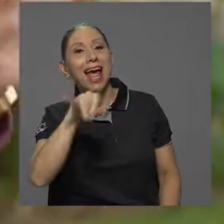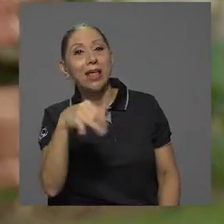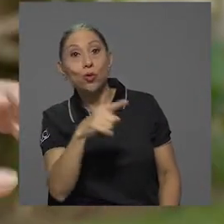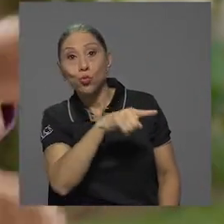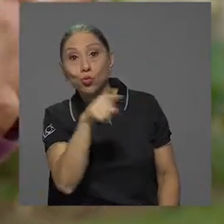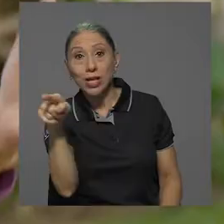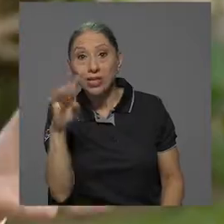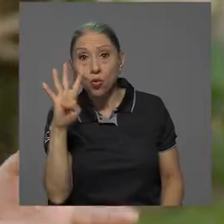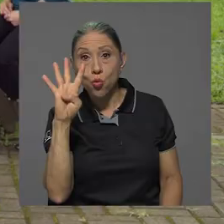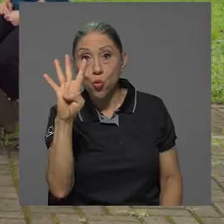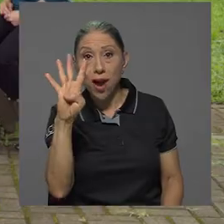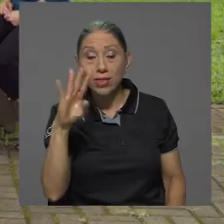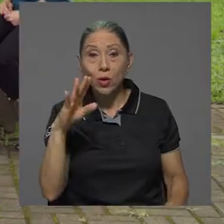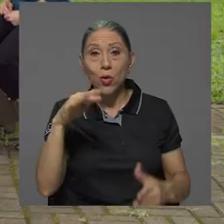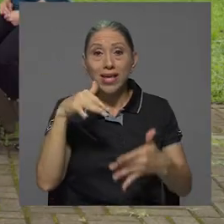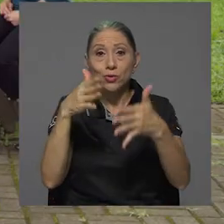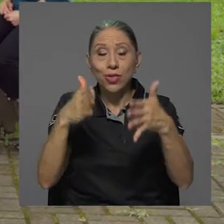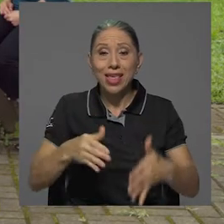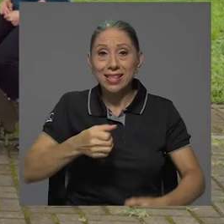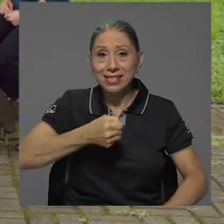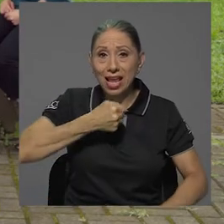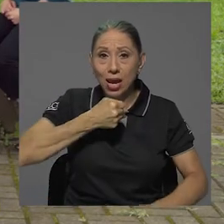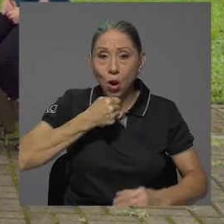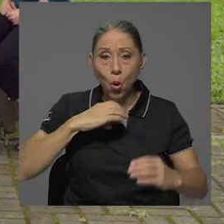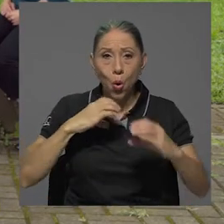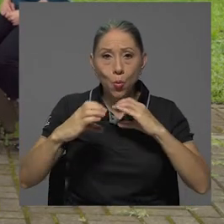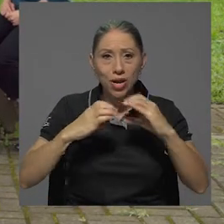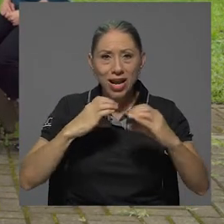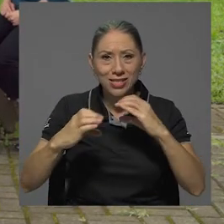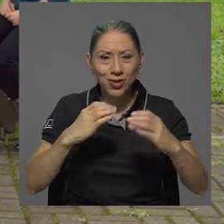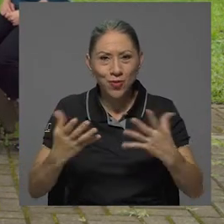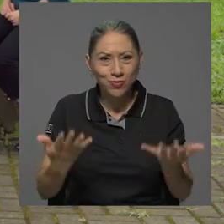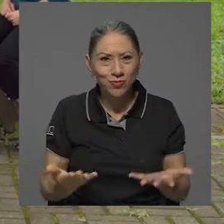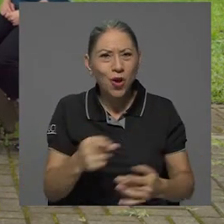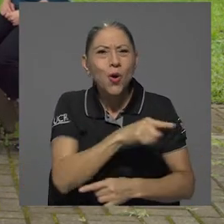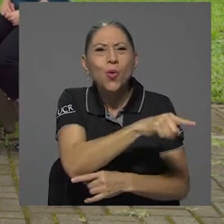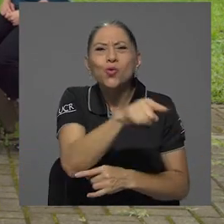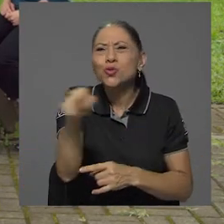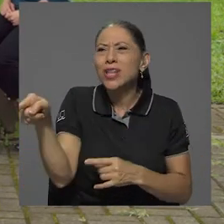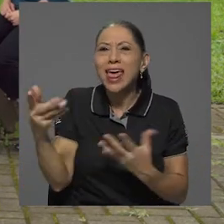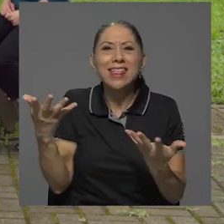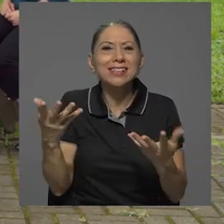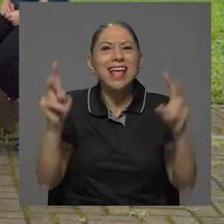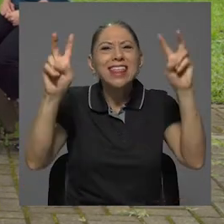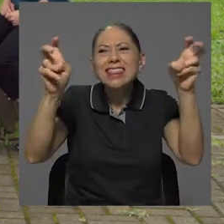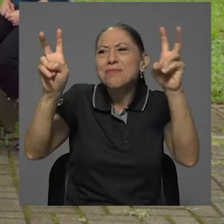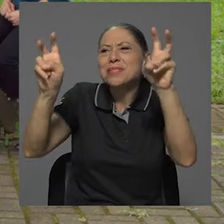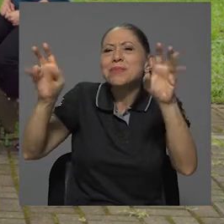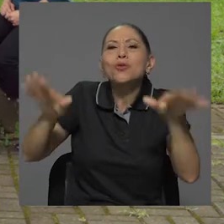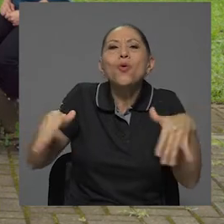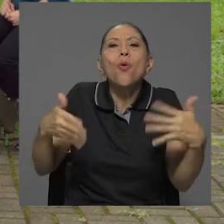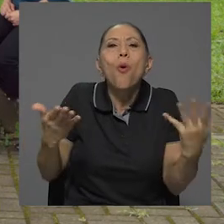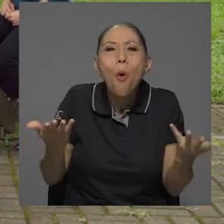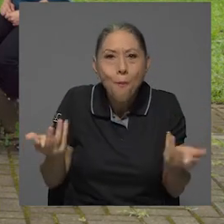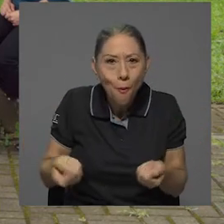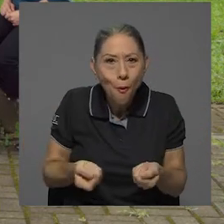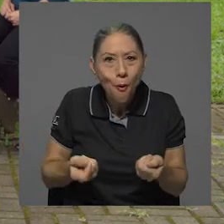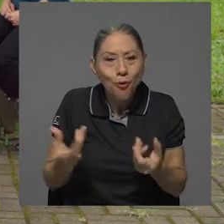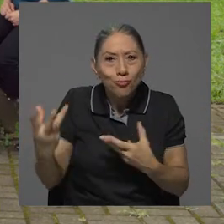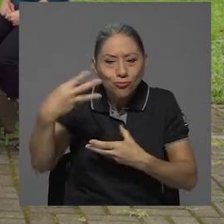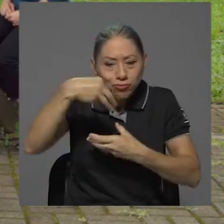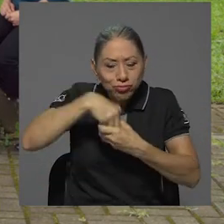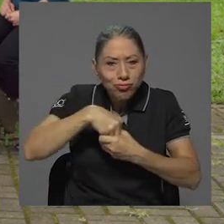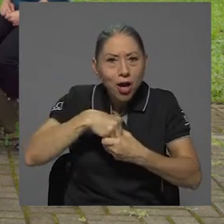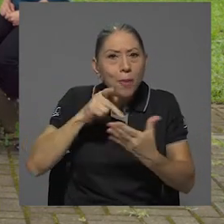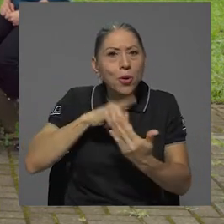cuatro estudiantes de comunicación. Vámonos a la parte ya de la comunicación. ¿Cómo consiguen ustedes los contenidos? ¿Cuánto dura el programa?